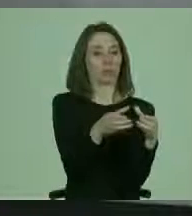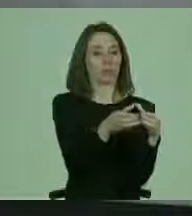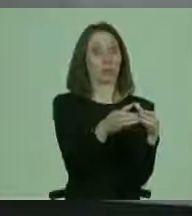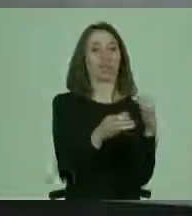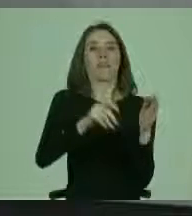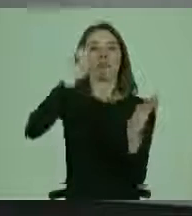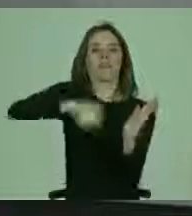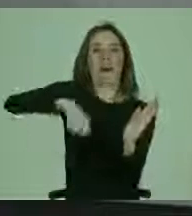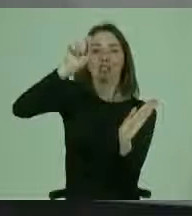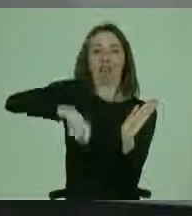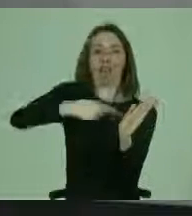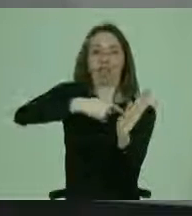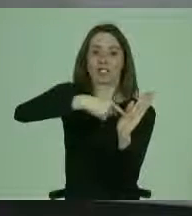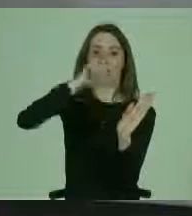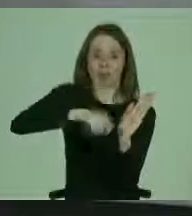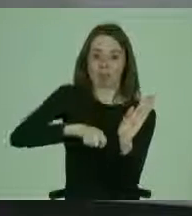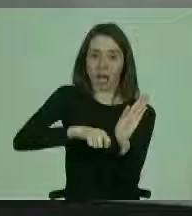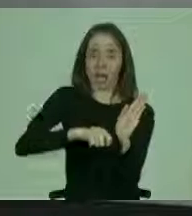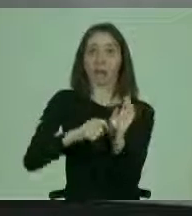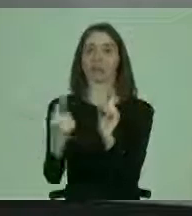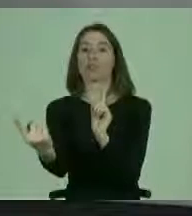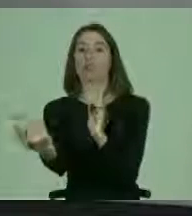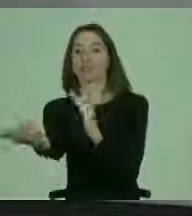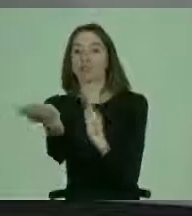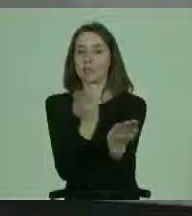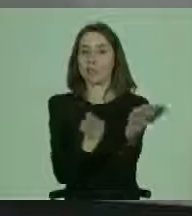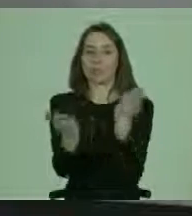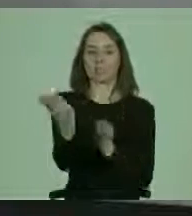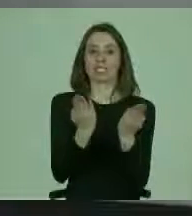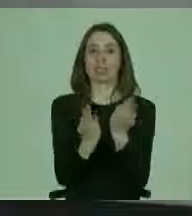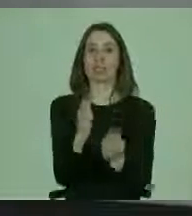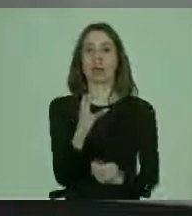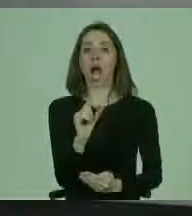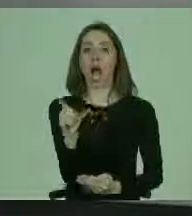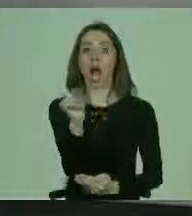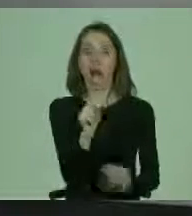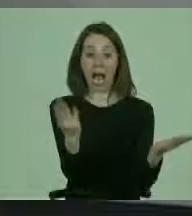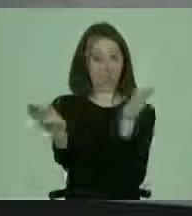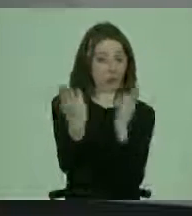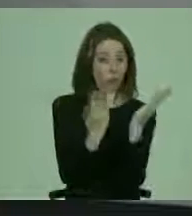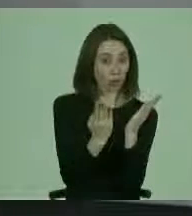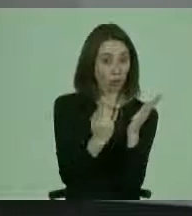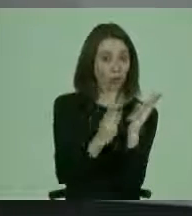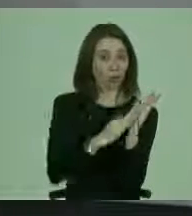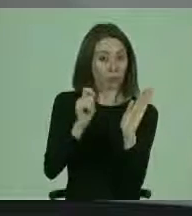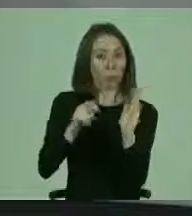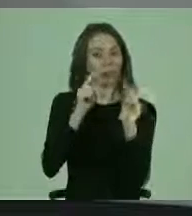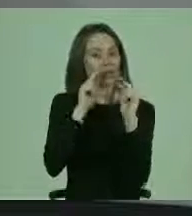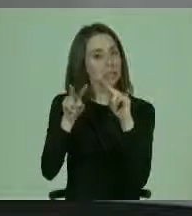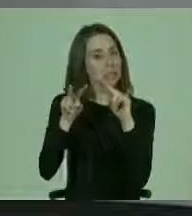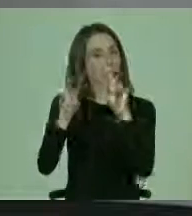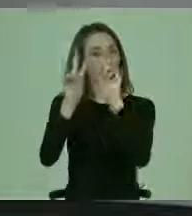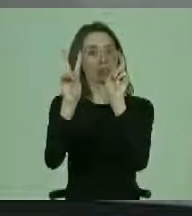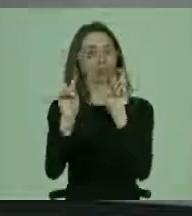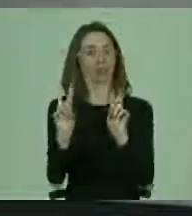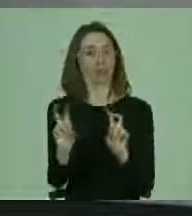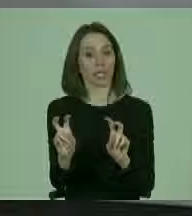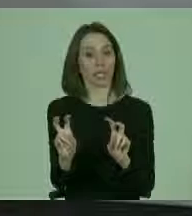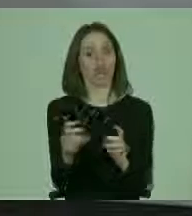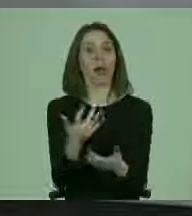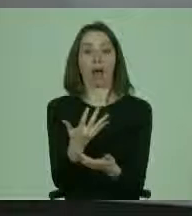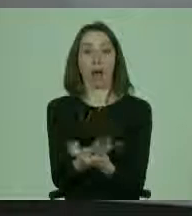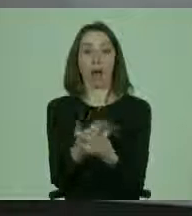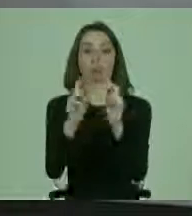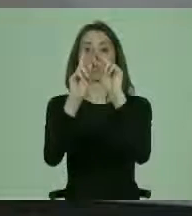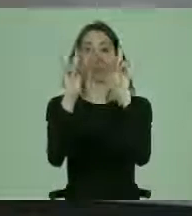jurisprudencia, a través de los casos que le llegan, estas temáticas. Hay